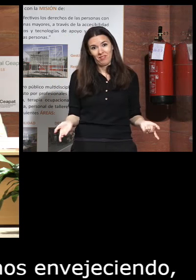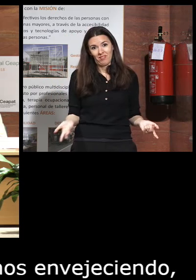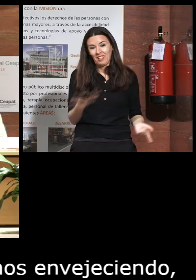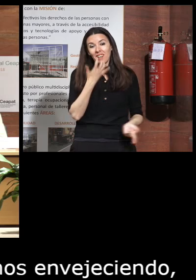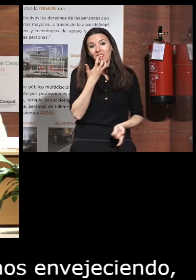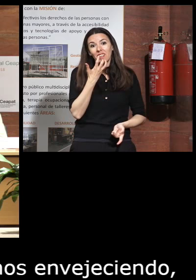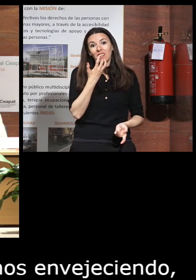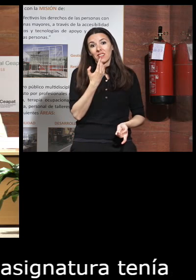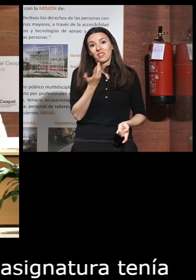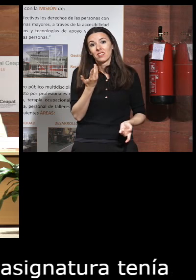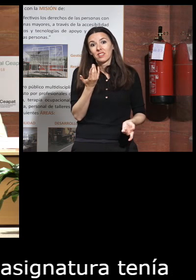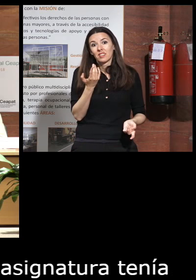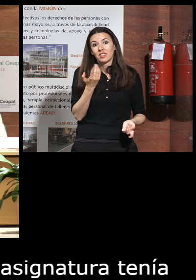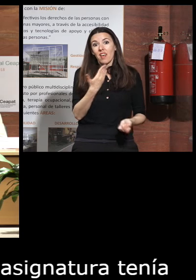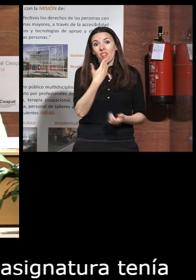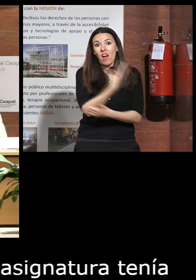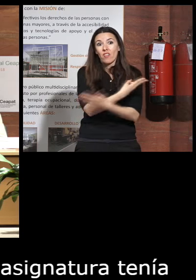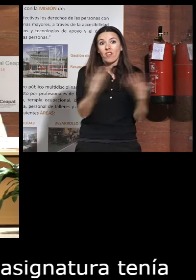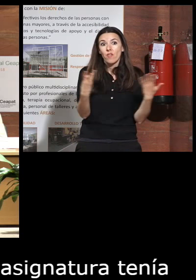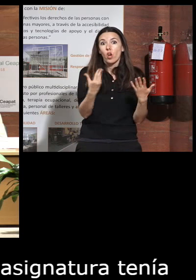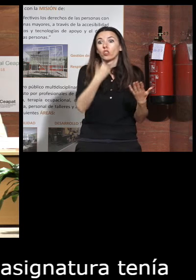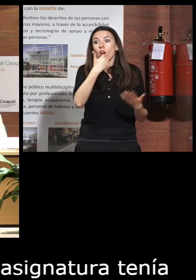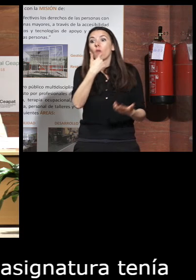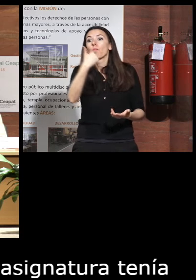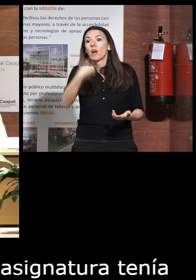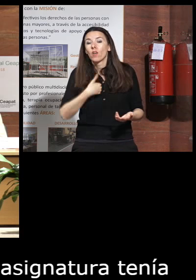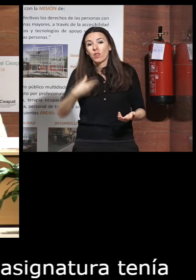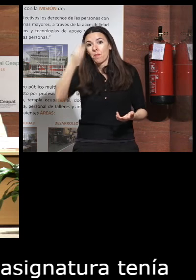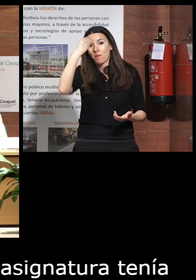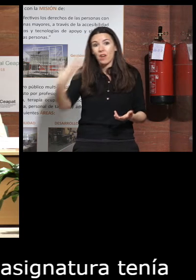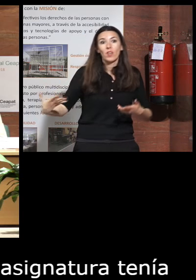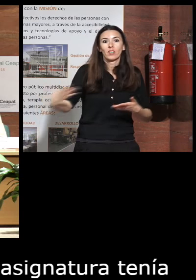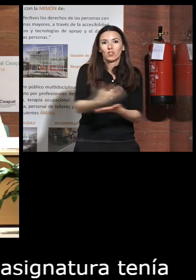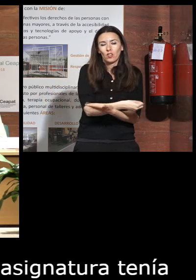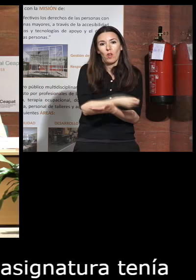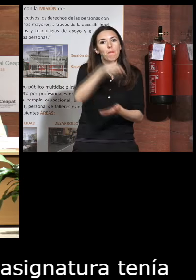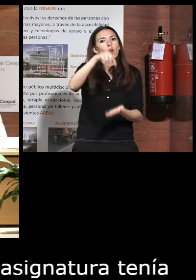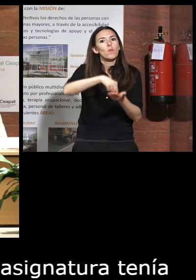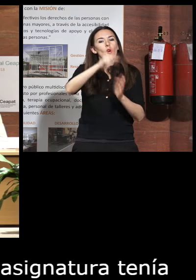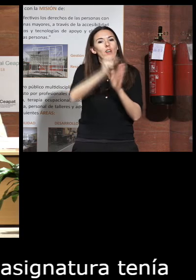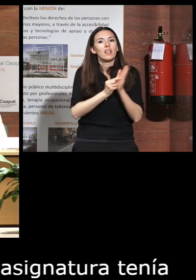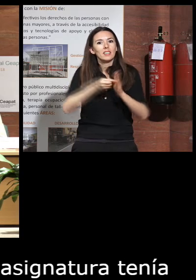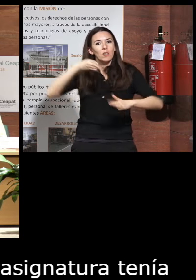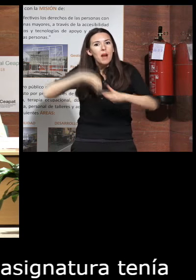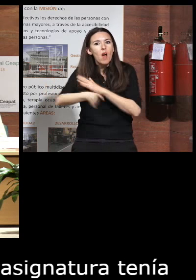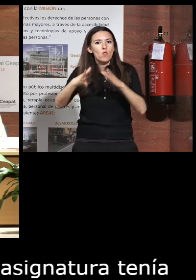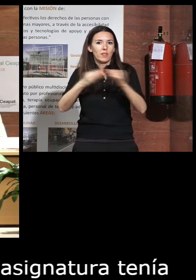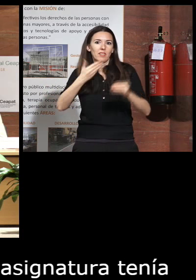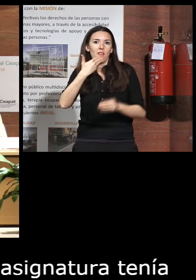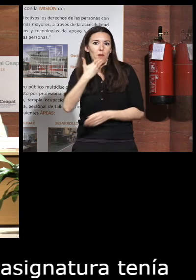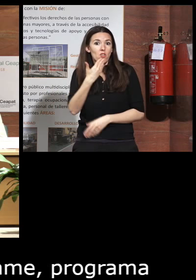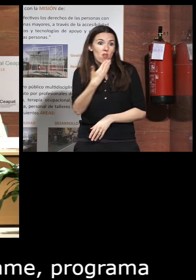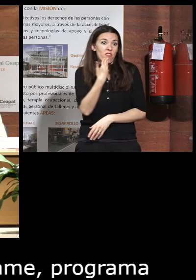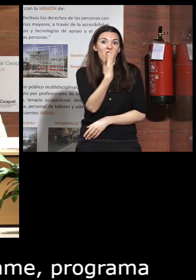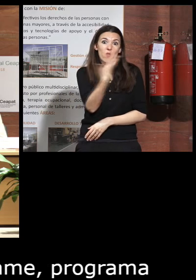alguien de 18 años me lo dice pero creo que todos porque es el requisito para entrar en la Universidad de Mayores tenéis más de 55